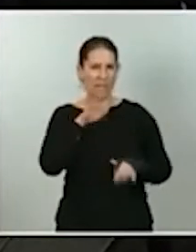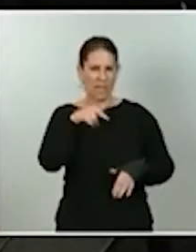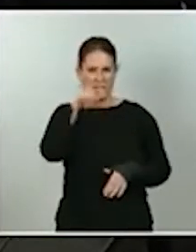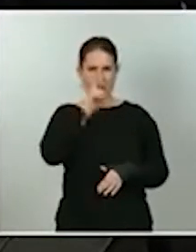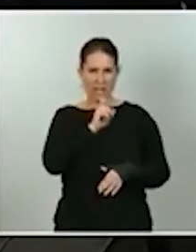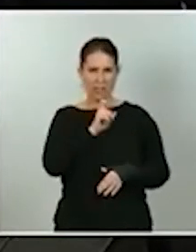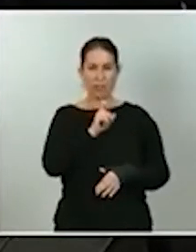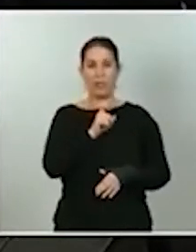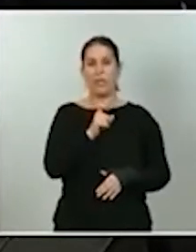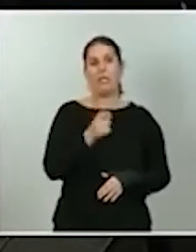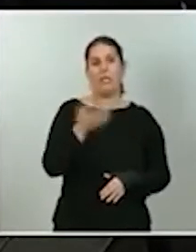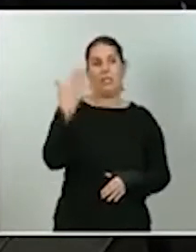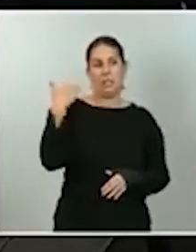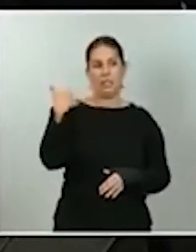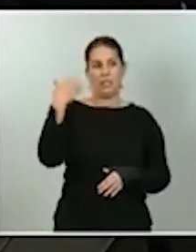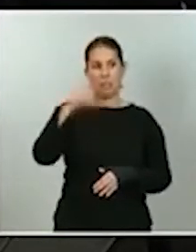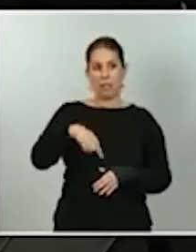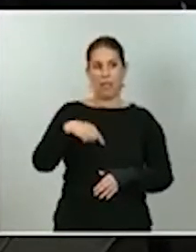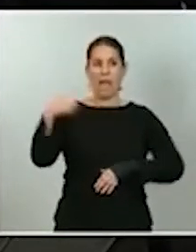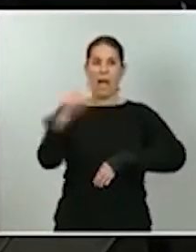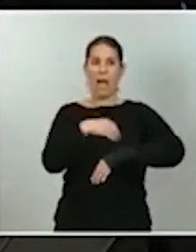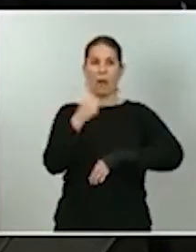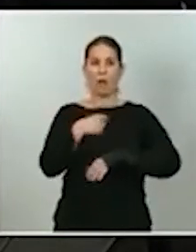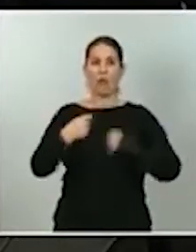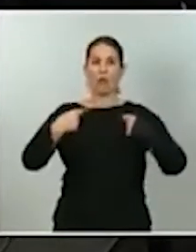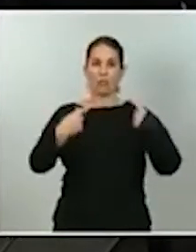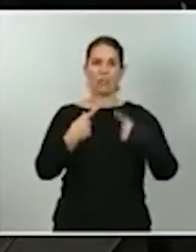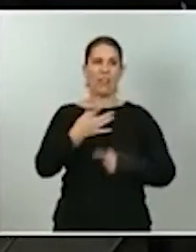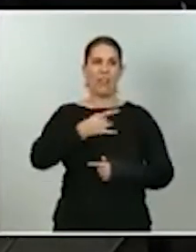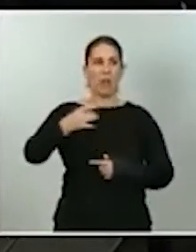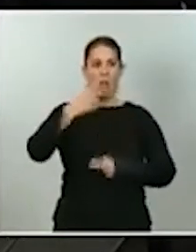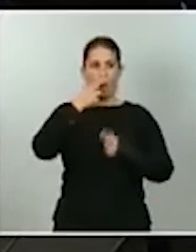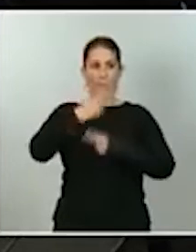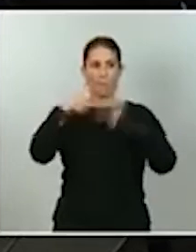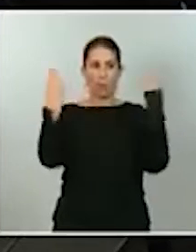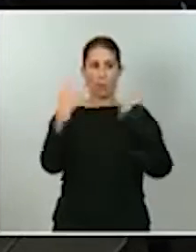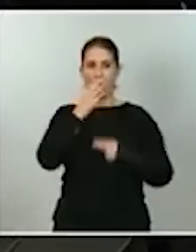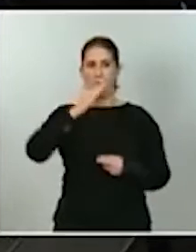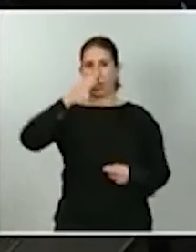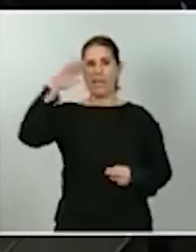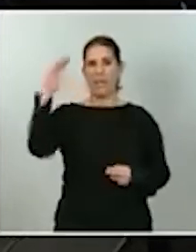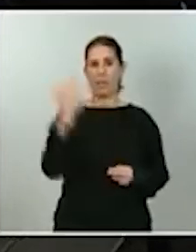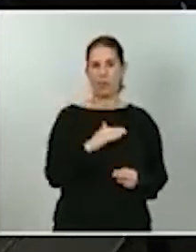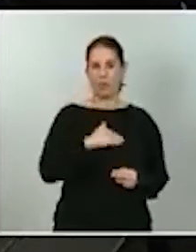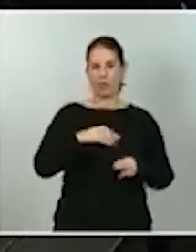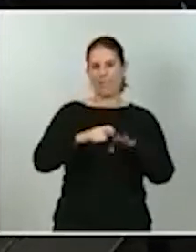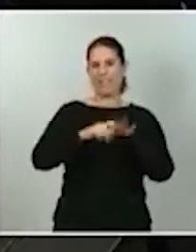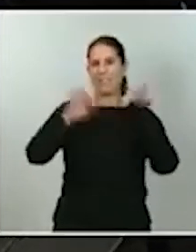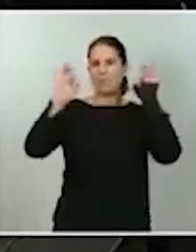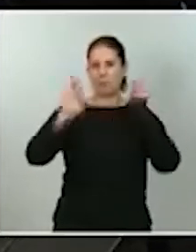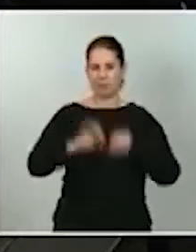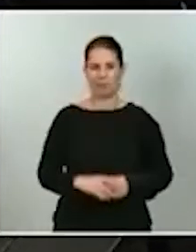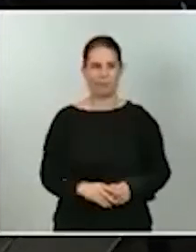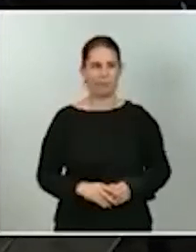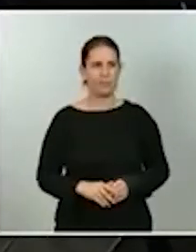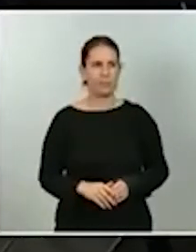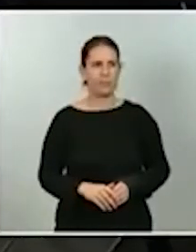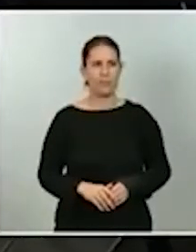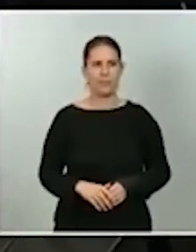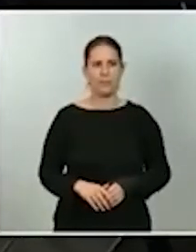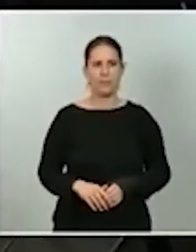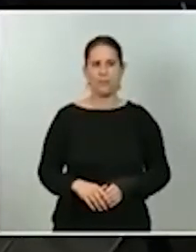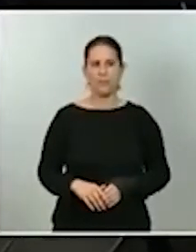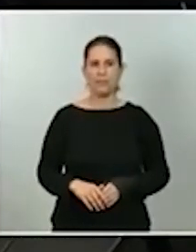también se va a producir un ahorro en el coste de la deuda pública por la reducción de los tipos de las nuevas emisiones? Eso, por un lado. Y luego tenía dos cuestiones